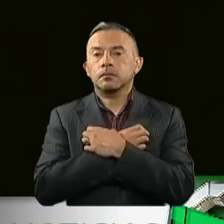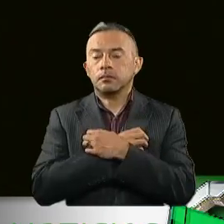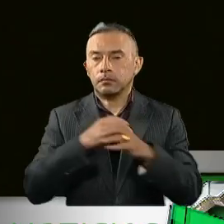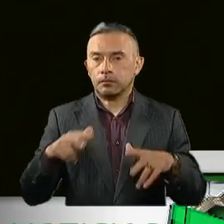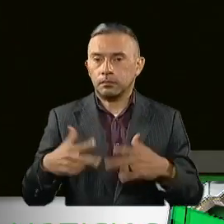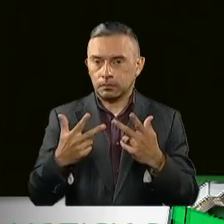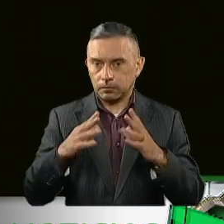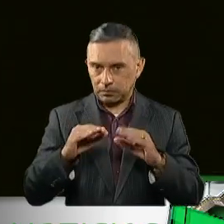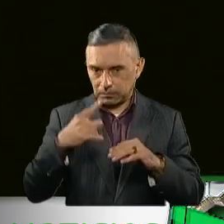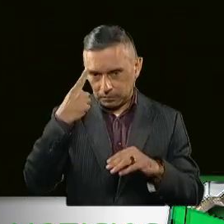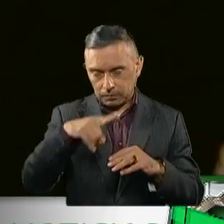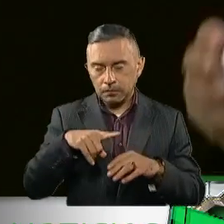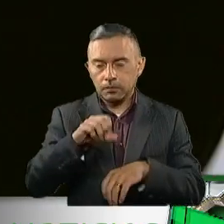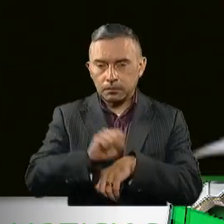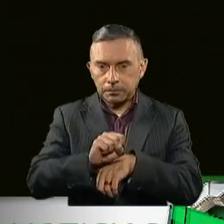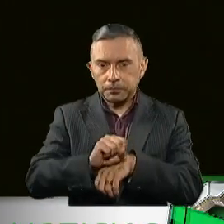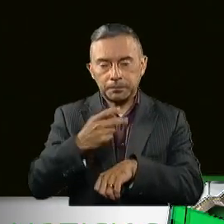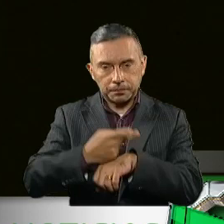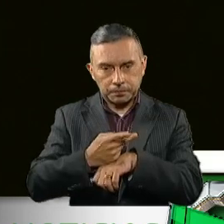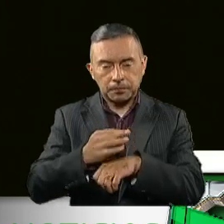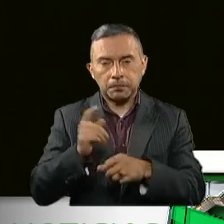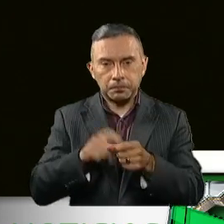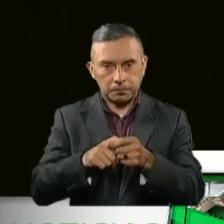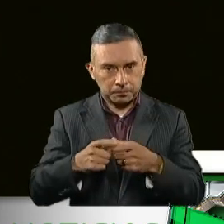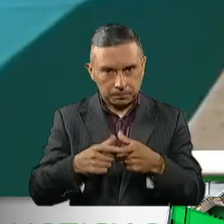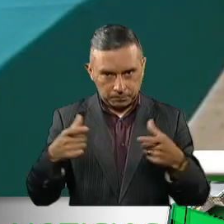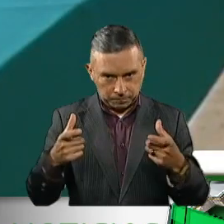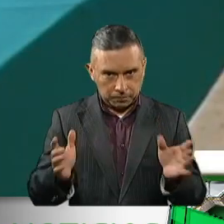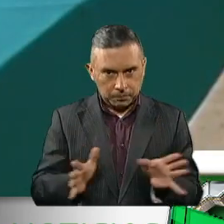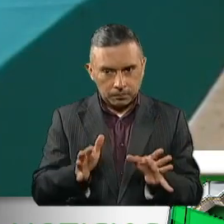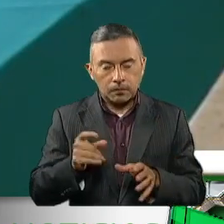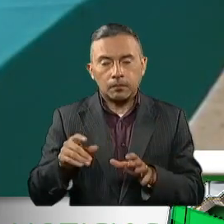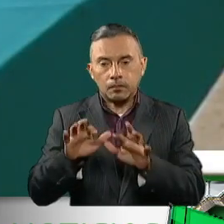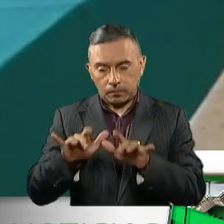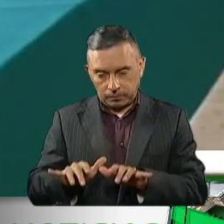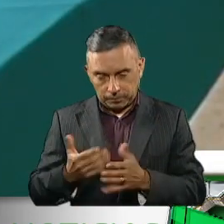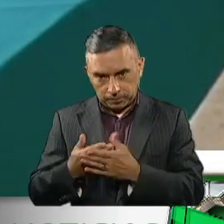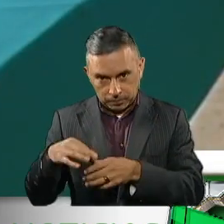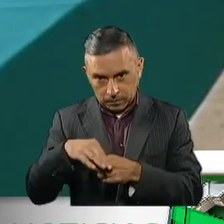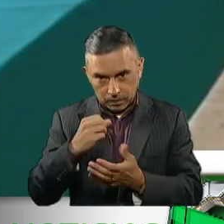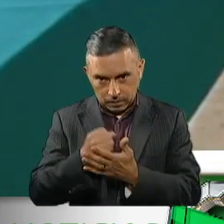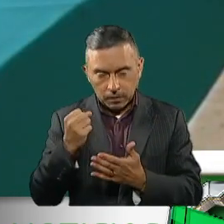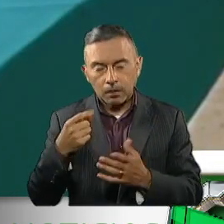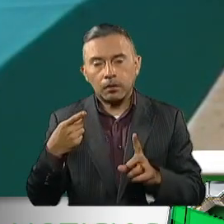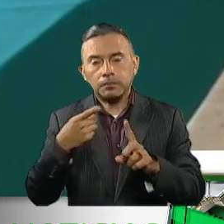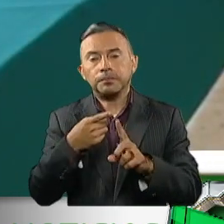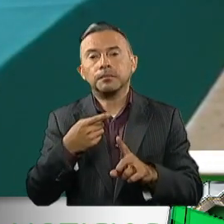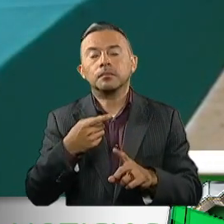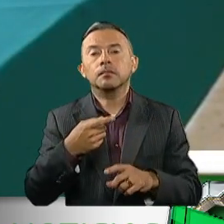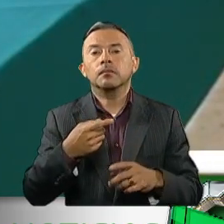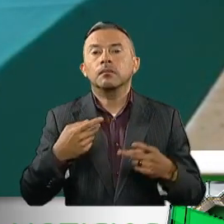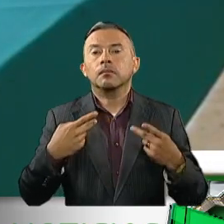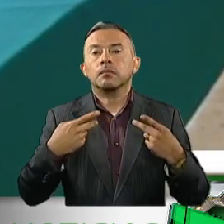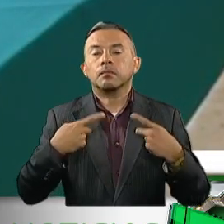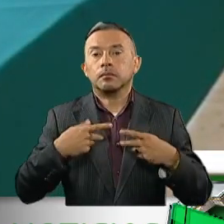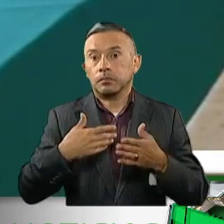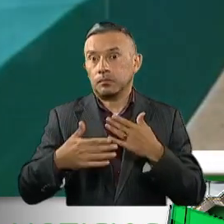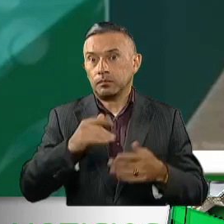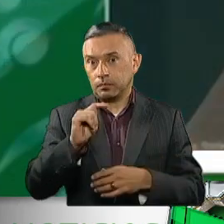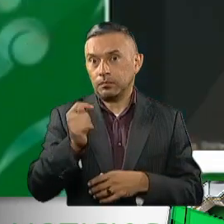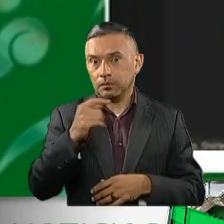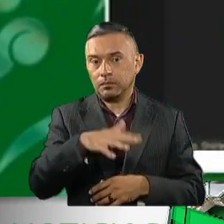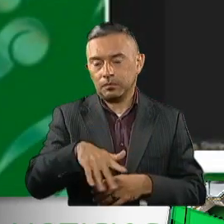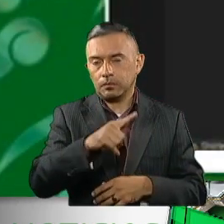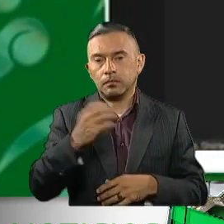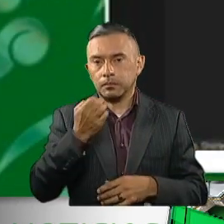en el nivel medio superior. Con este dictamen que se tornó a la mesa directiva, se busca una plena inclusión de los estudiantes en la sociedad digital. En